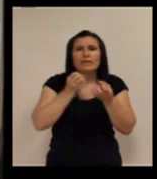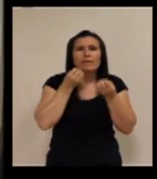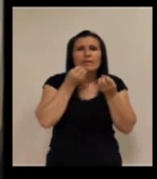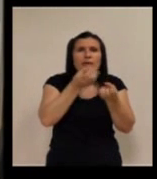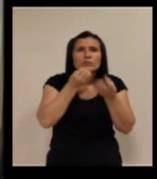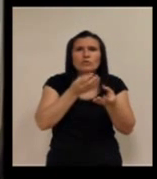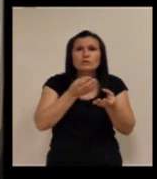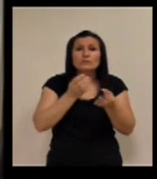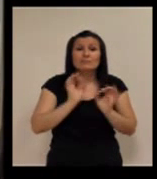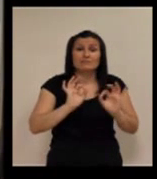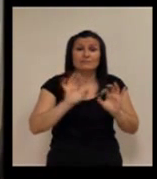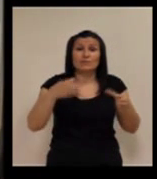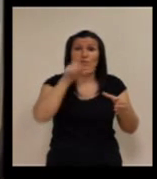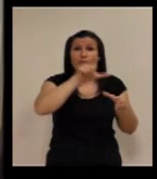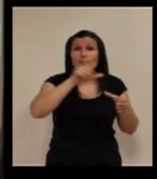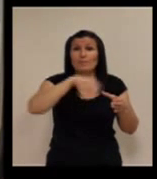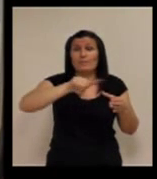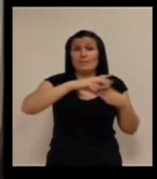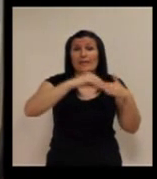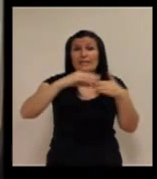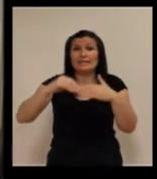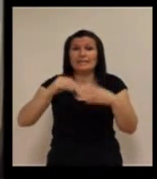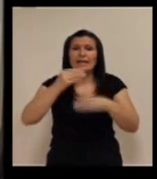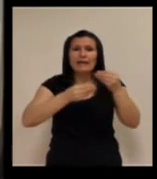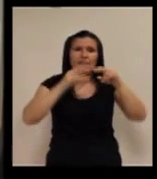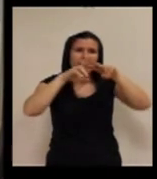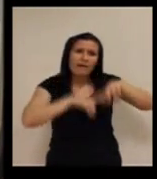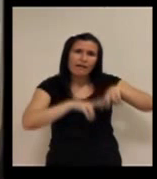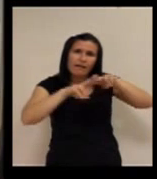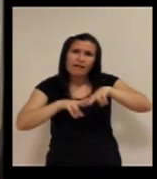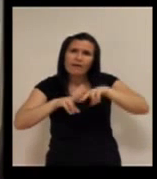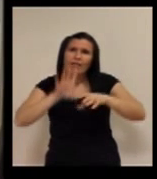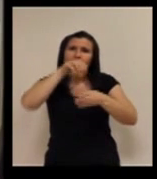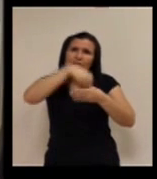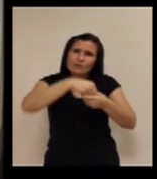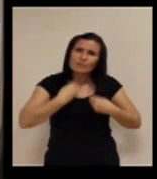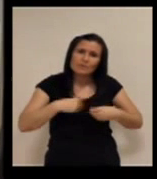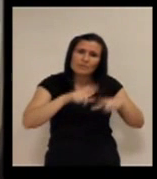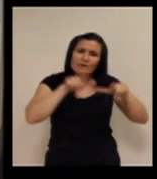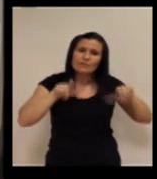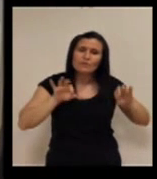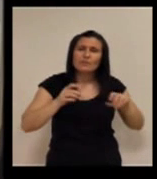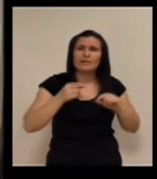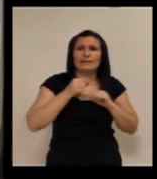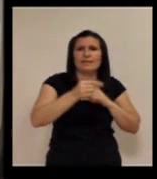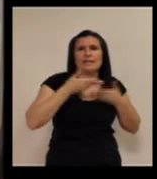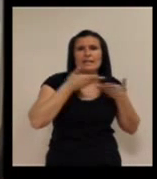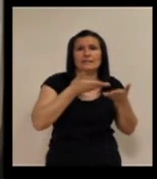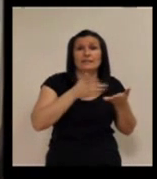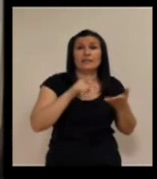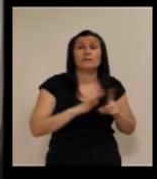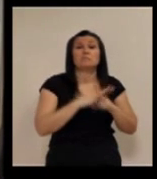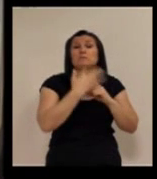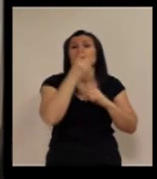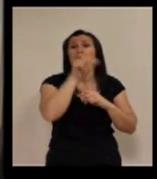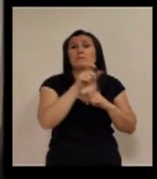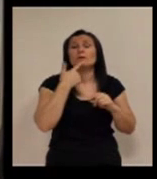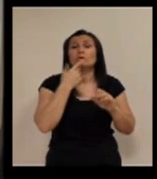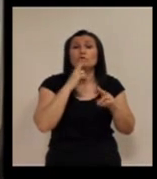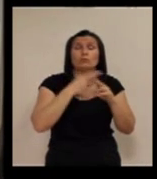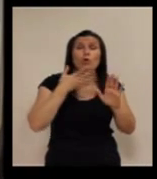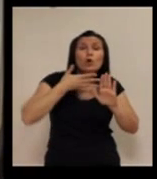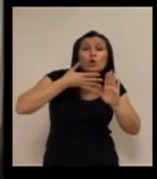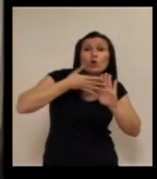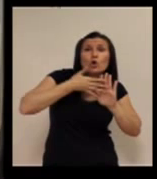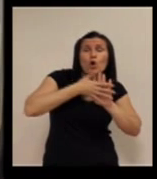esos pacientes. Y hacer el análisis desde las plataformas de teleasistencia. Y en el caso de que ese crónico, que por